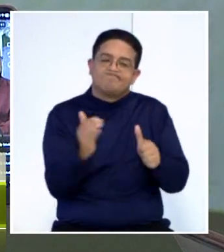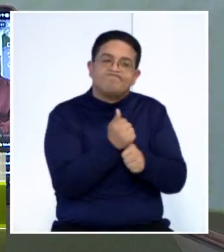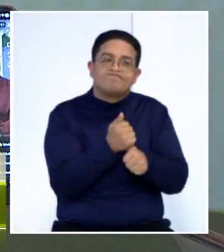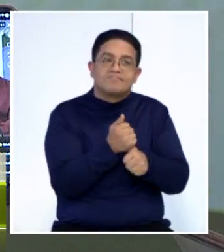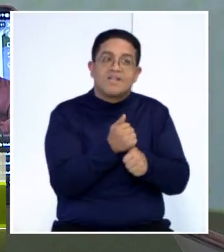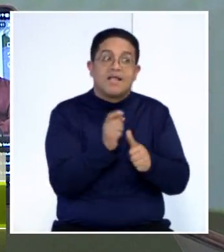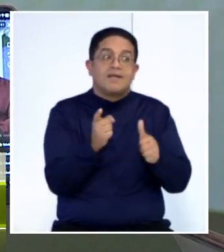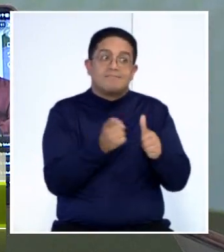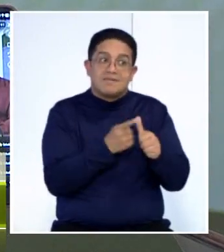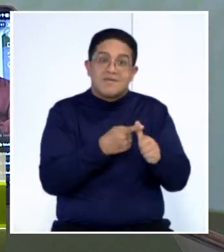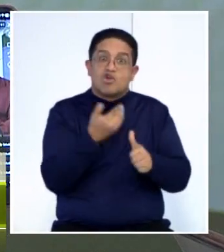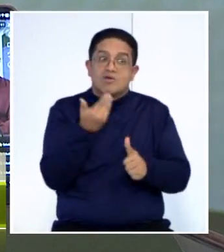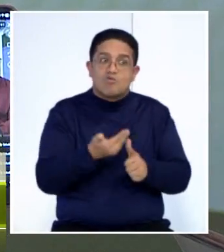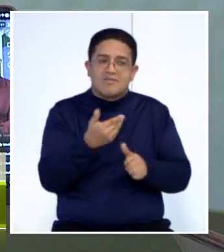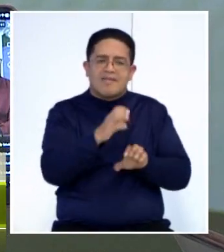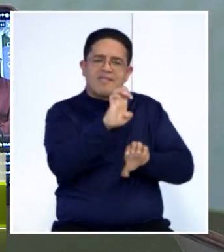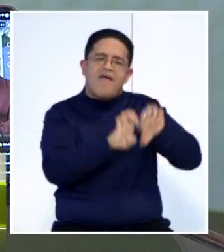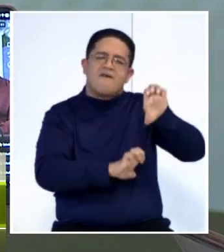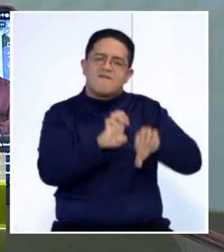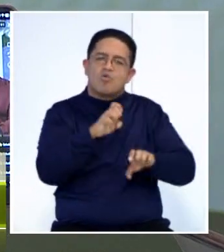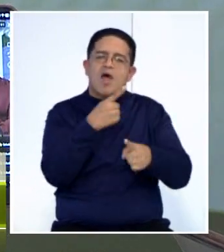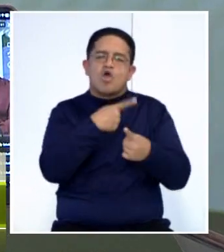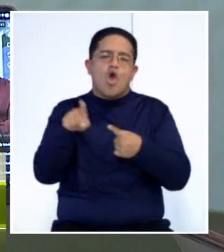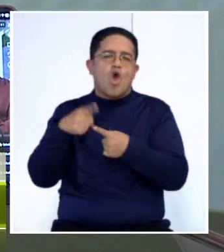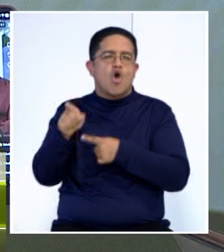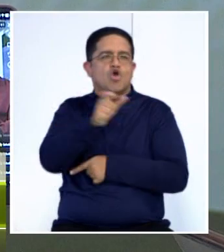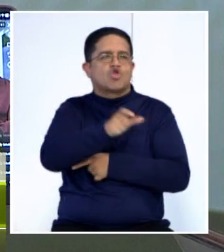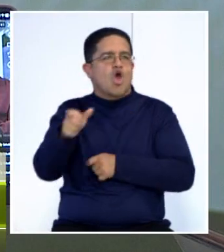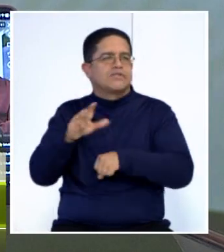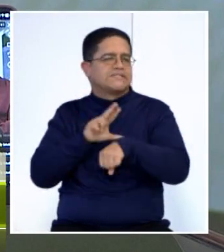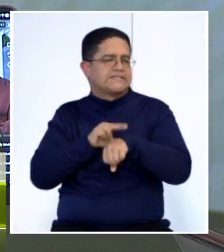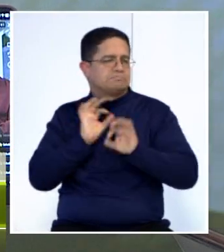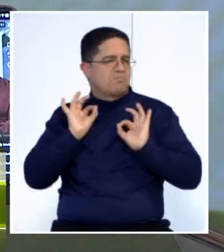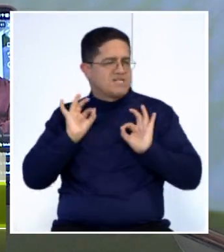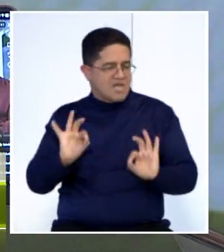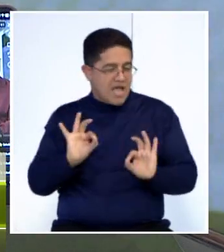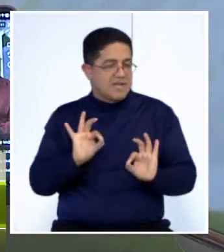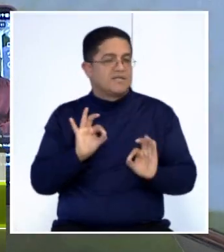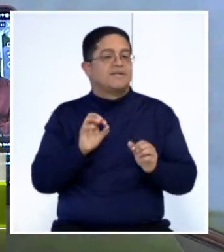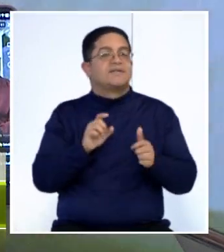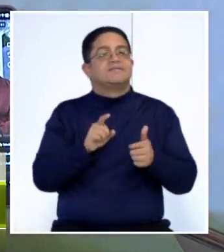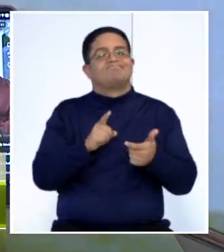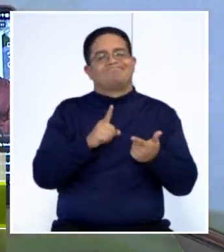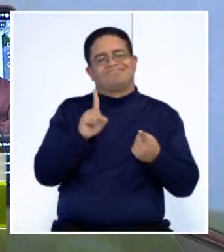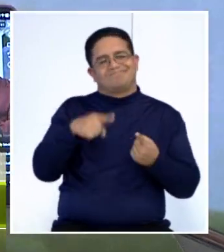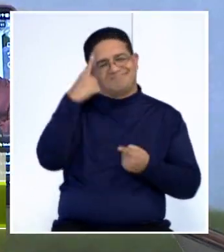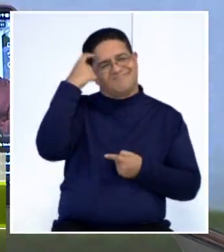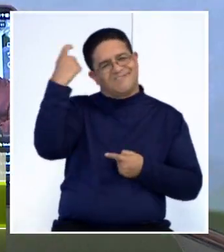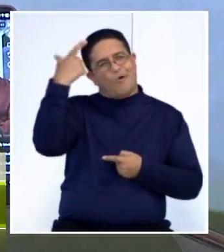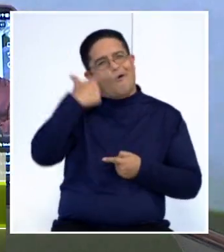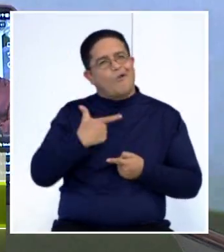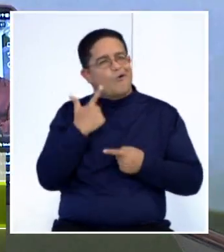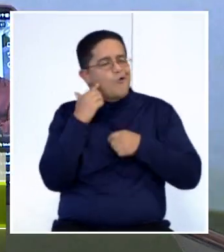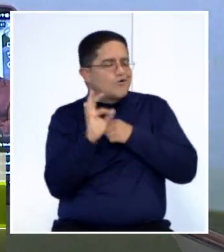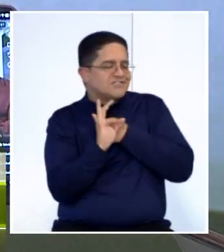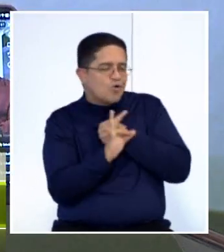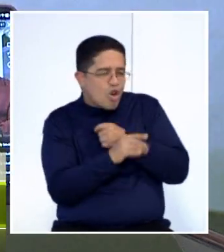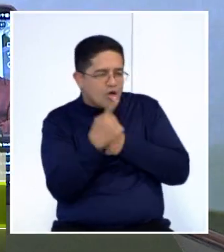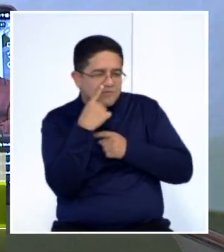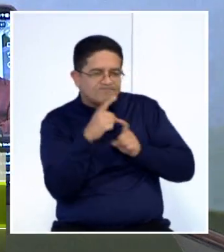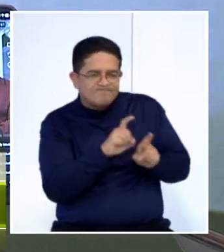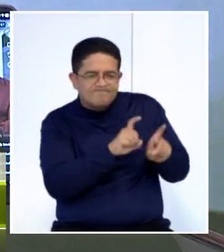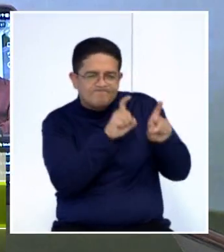de la evaluación multidisciplinaria del paciente. Y aquí toman parte los neuropsicólogos. Entonces, se hace una evaluación neuropsicológica.